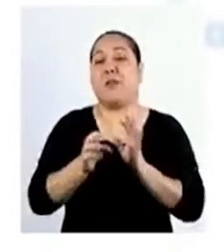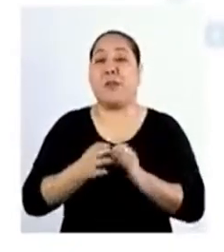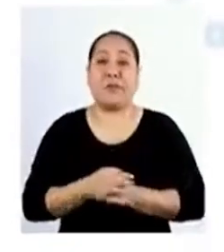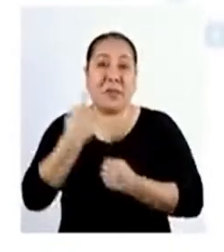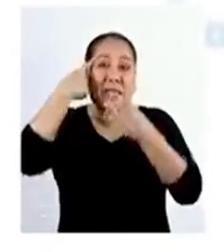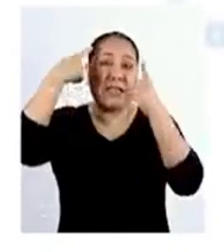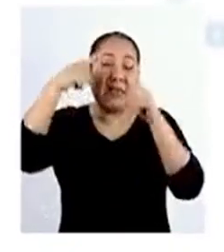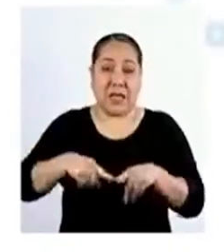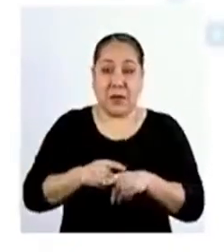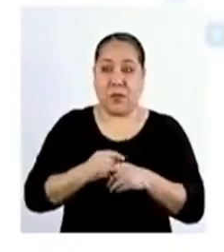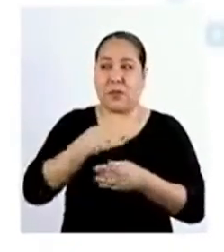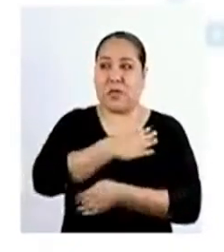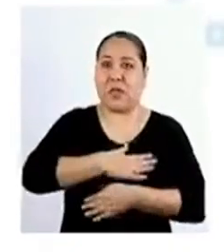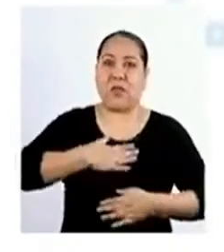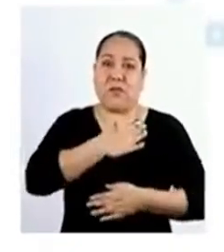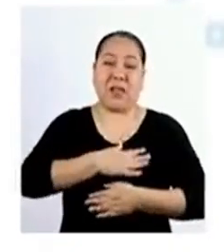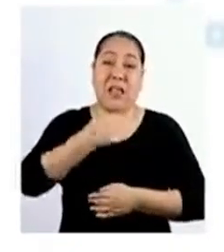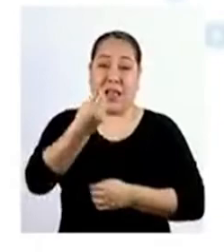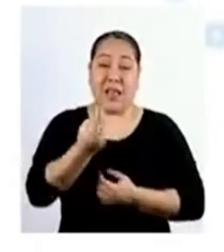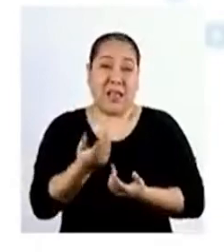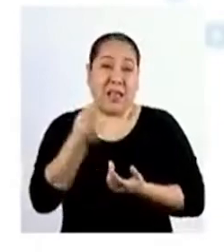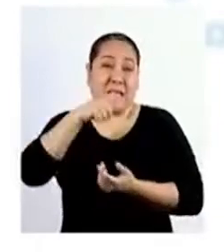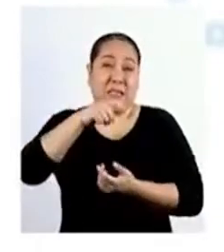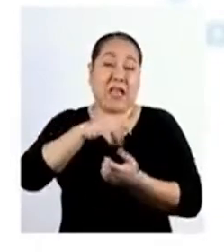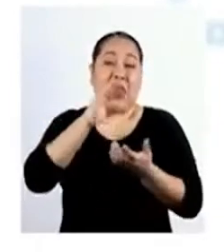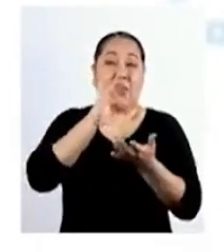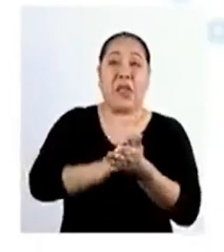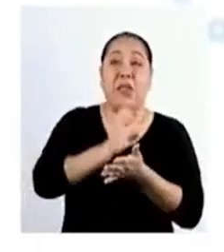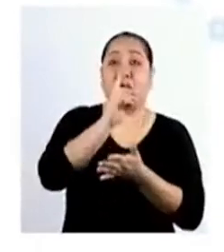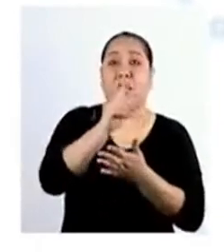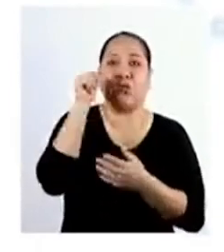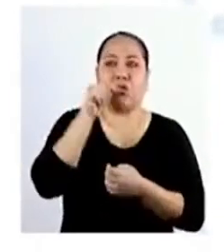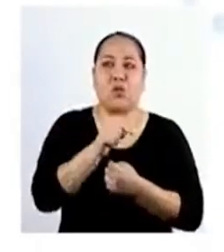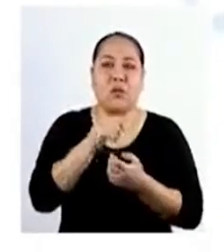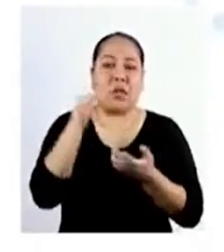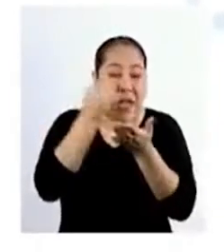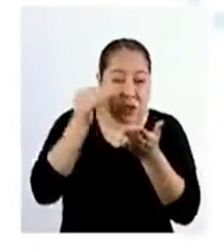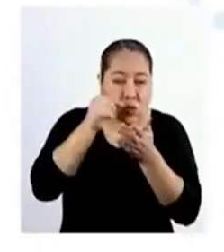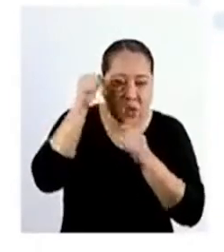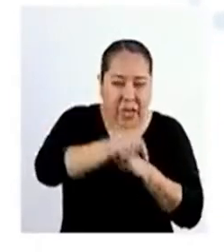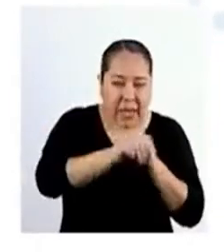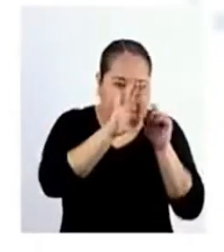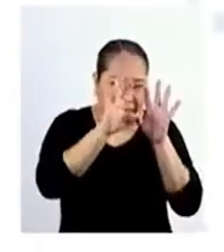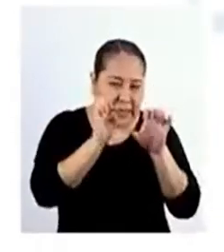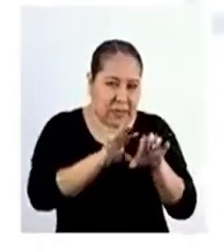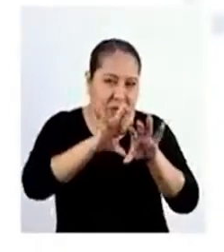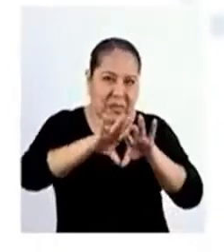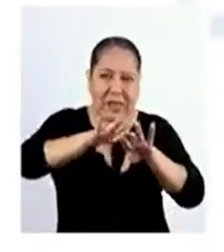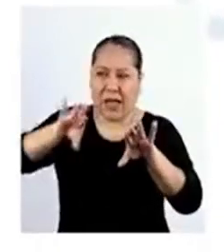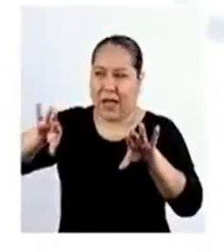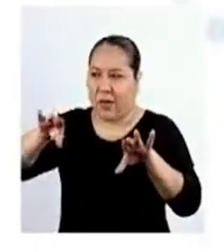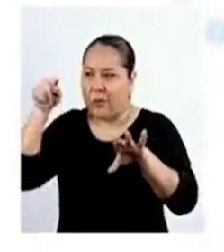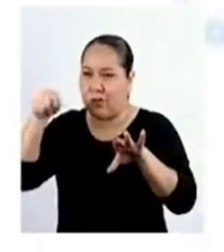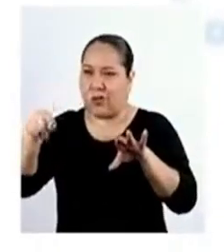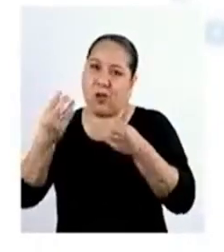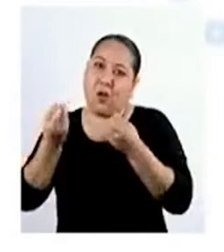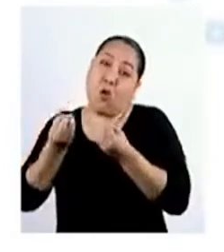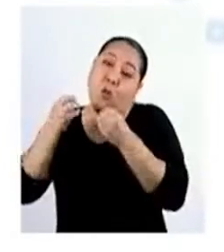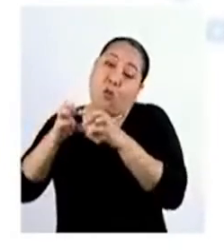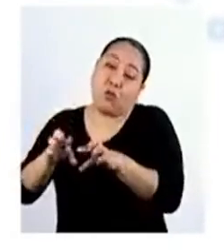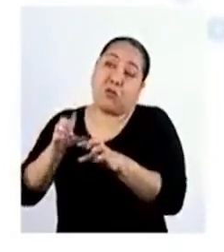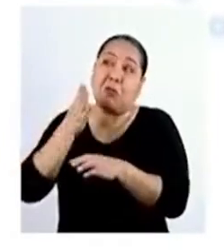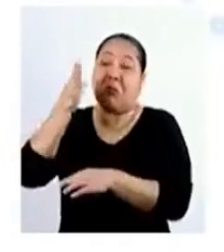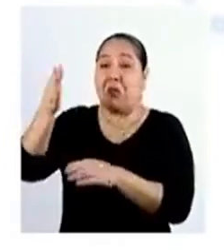Cuando decidimos satisfacer nuestra necesidad de educación Y estudiar para un examen Estamos dejando de lado la